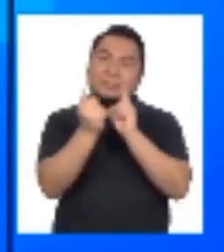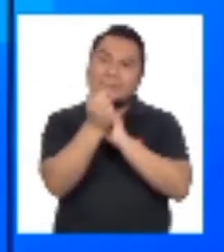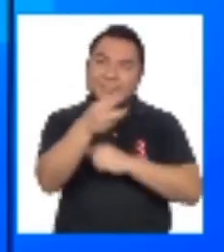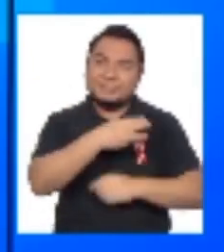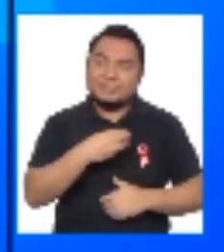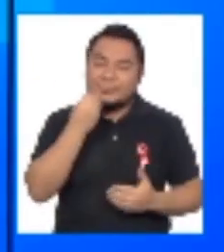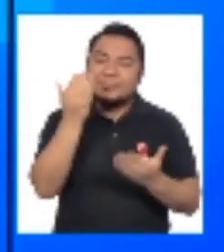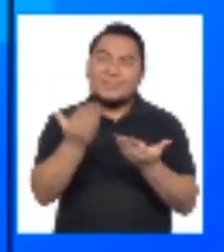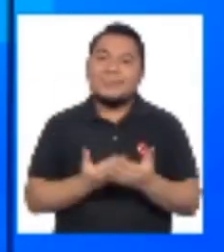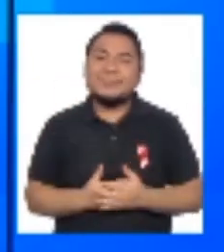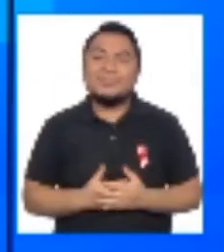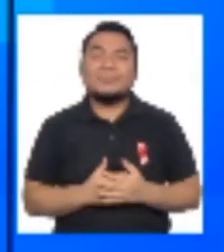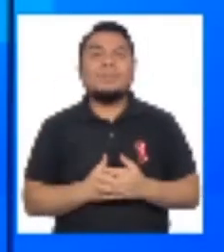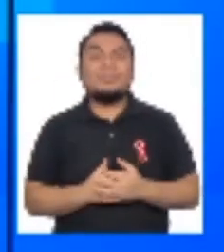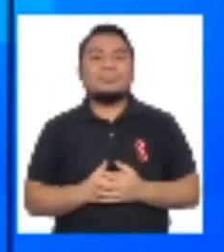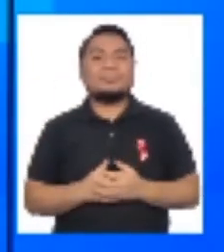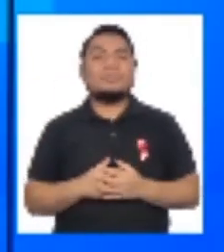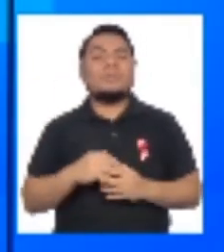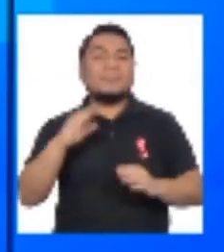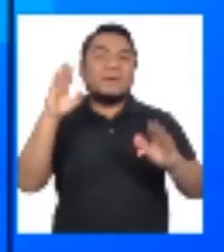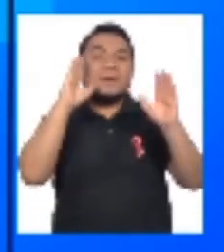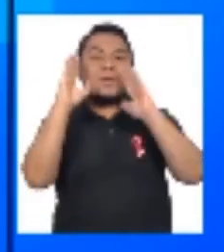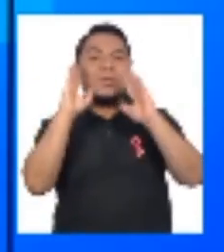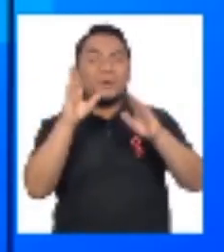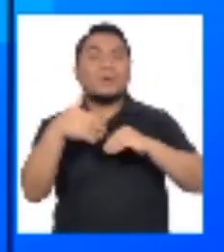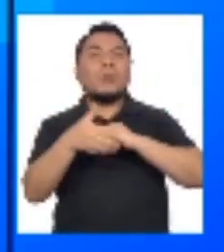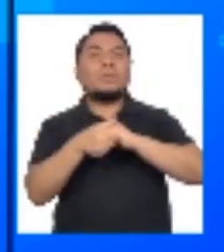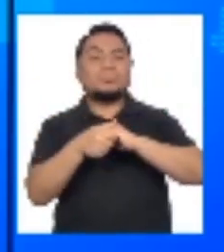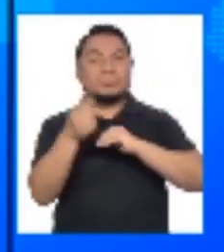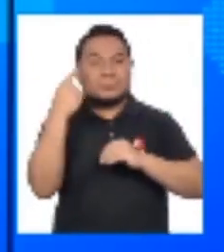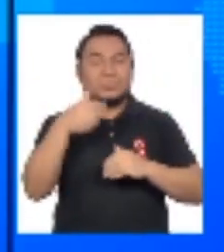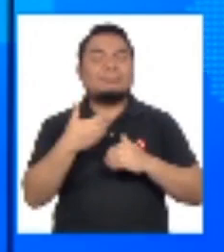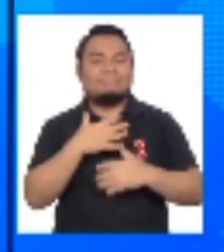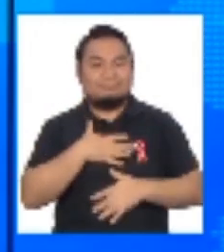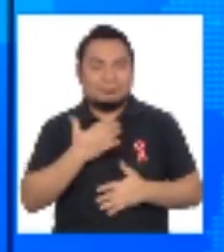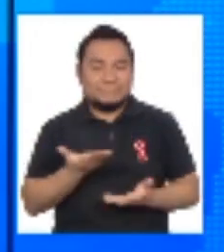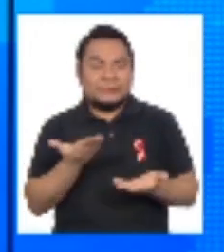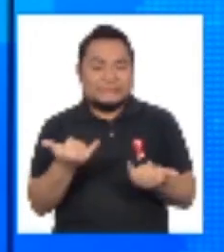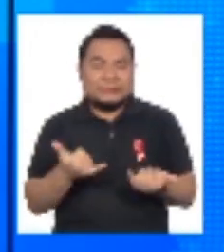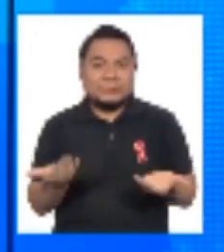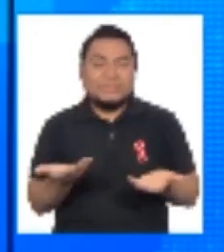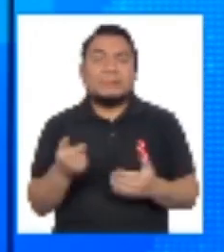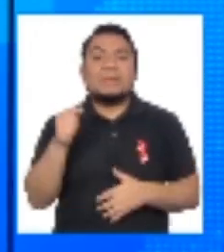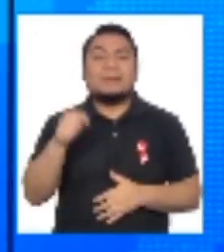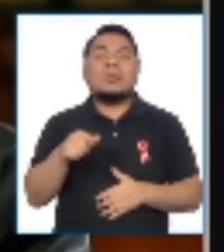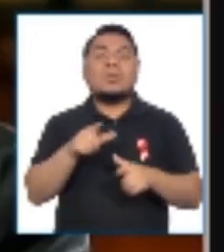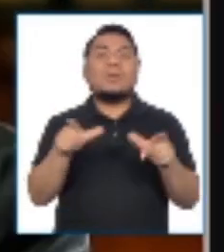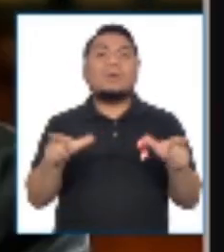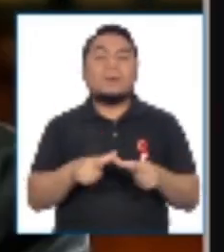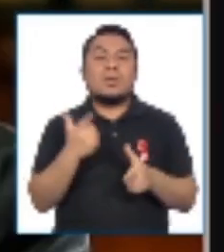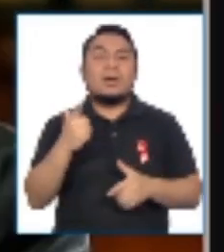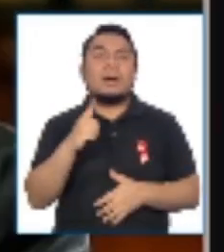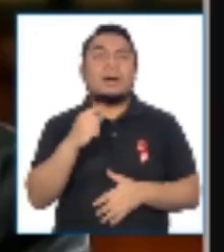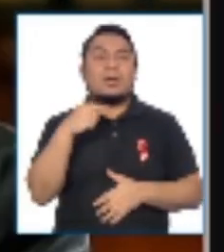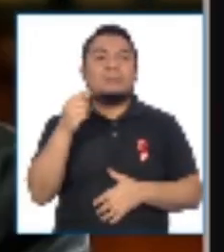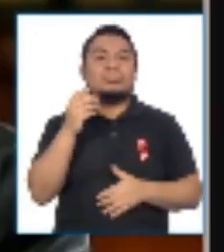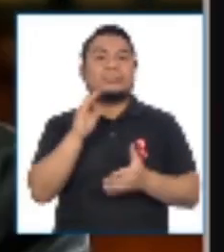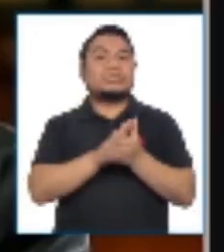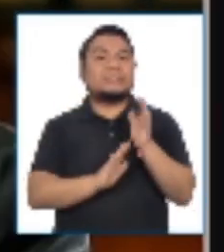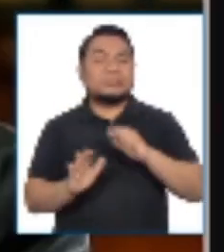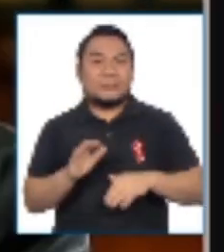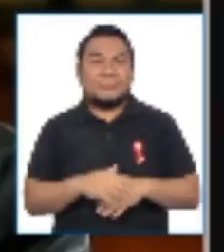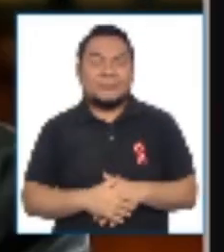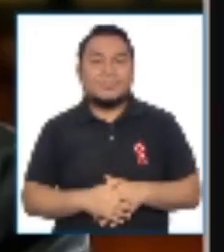Bienvenido. Buenas tardes, yo estoy en un amigo de todos en el distrito del Carmen. Sí,